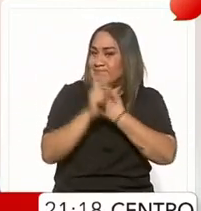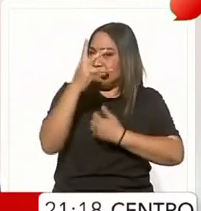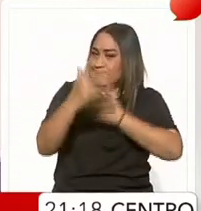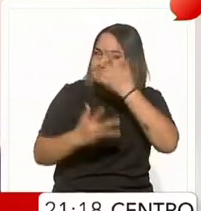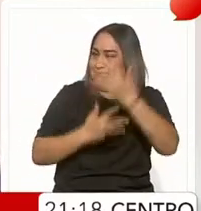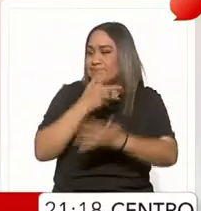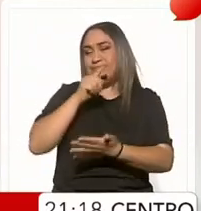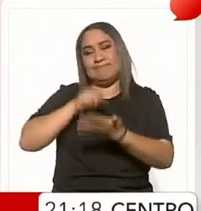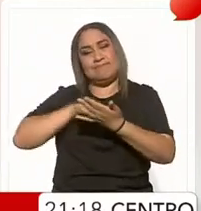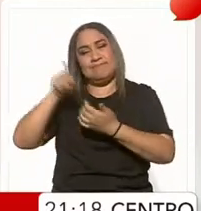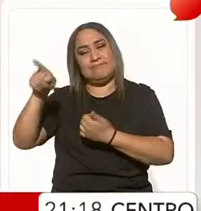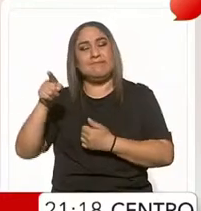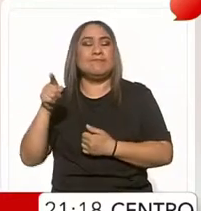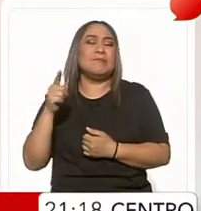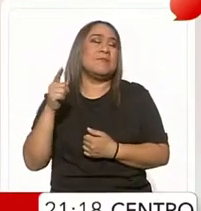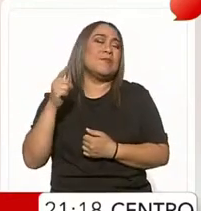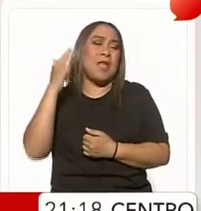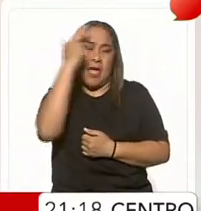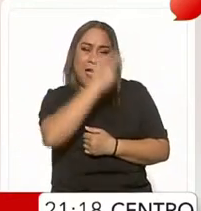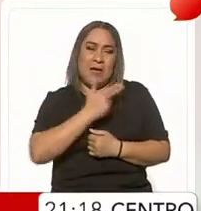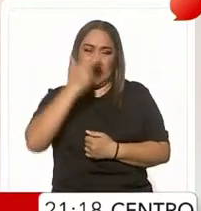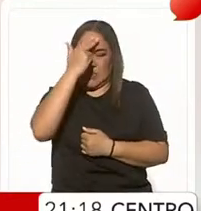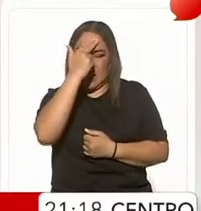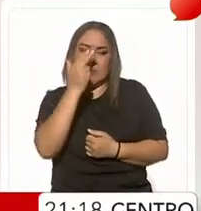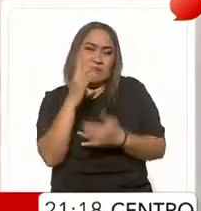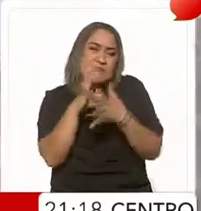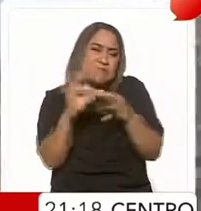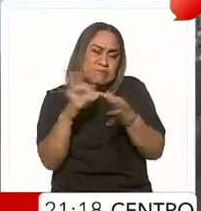político en curso en ese país. Vamos a ver los detalles.